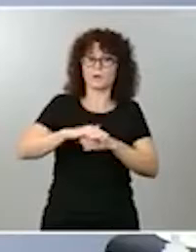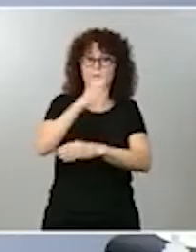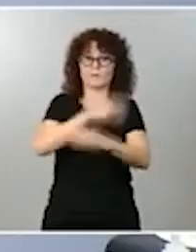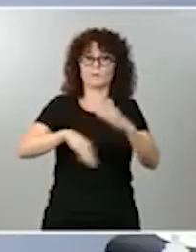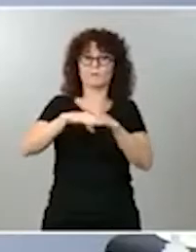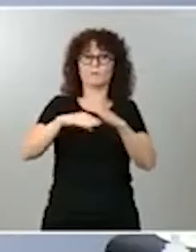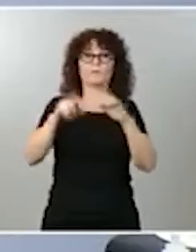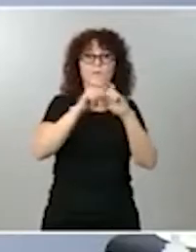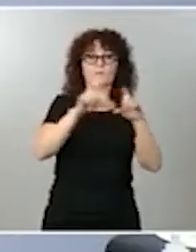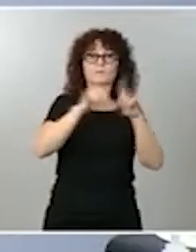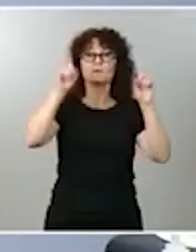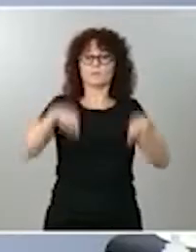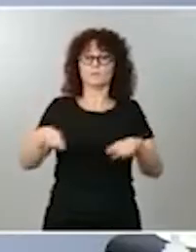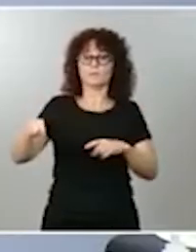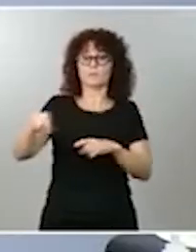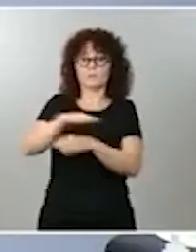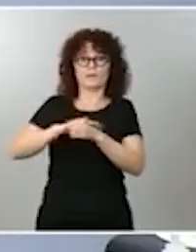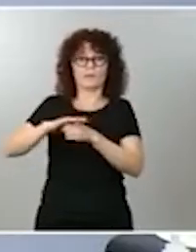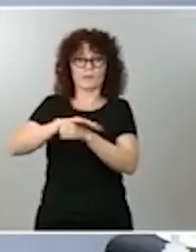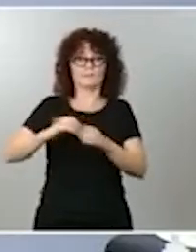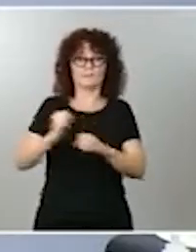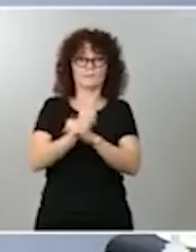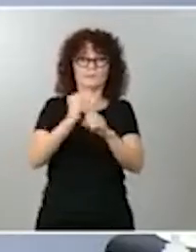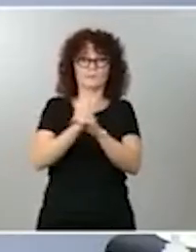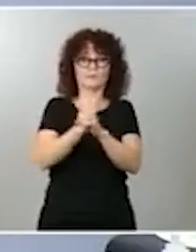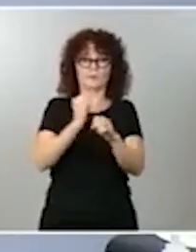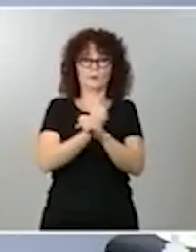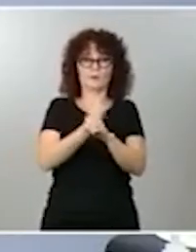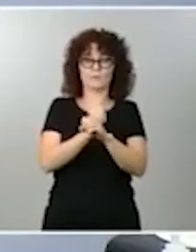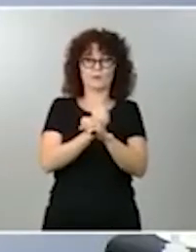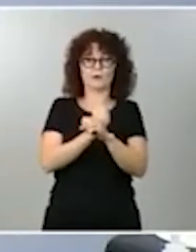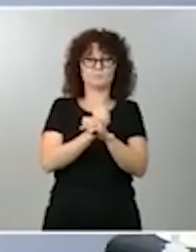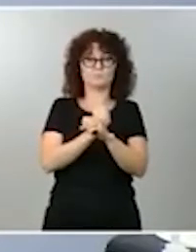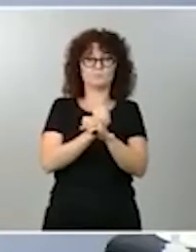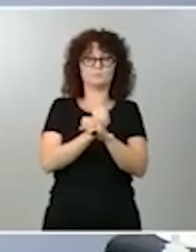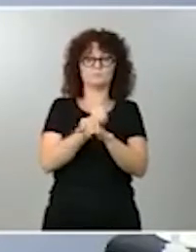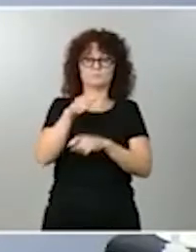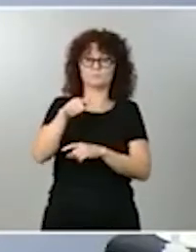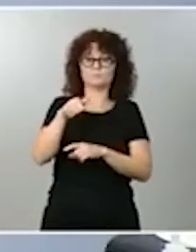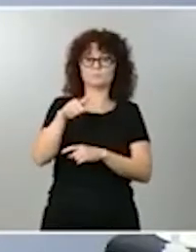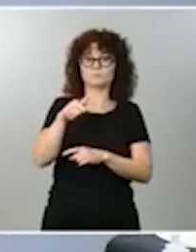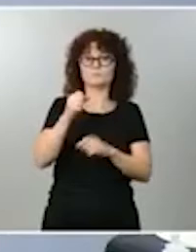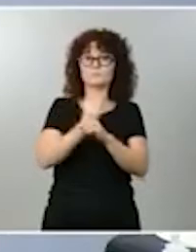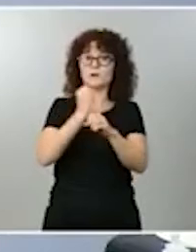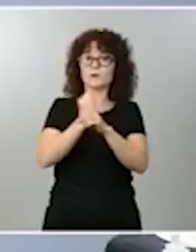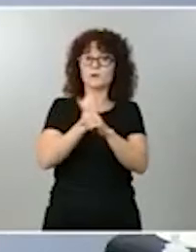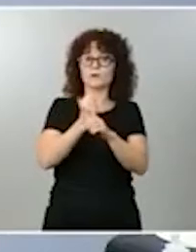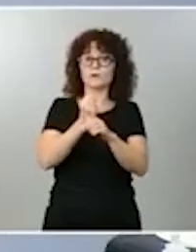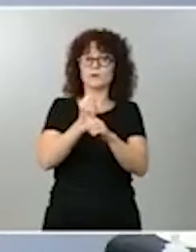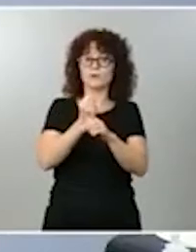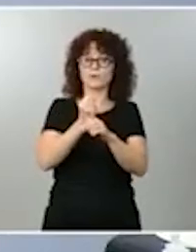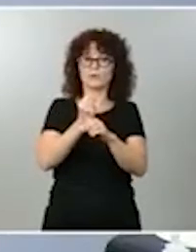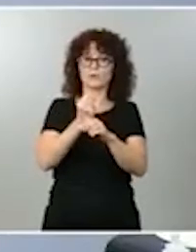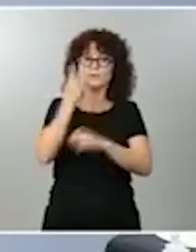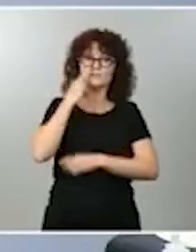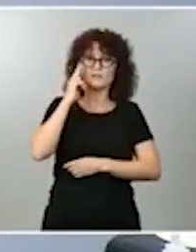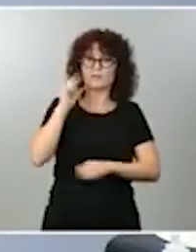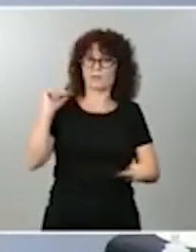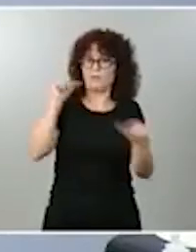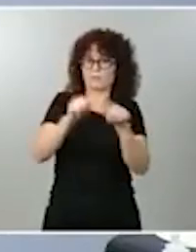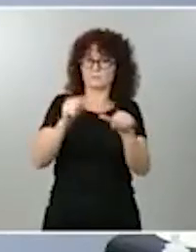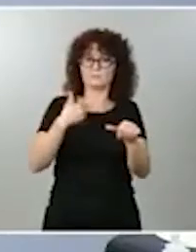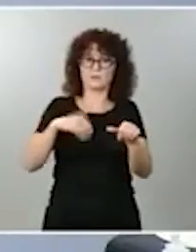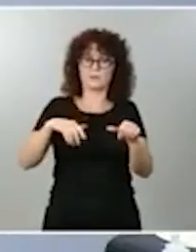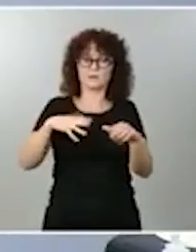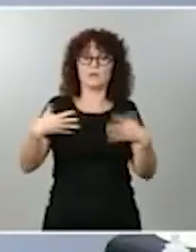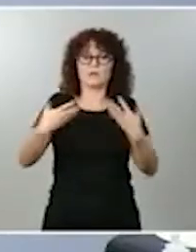ámbito laboral, y en un trabajo en el que tiene mucha experiencia, como es el acompañamiento a las empresas en esta tarea.